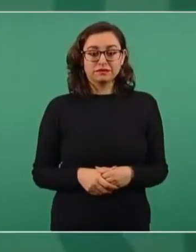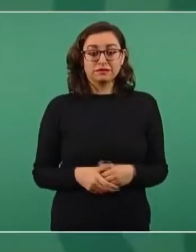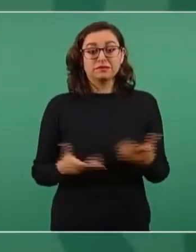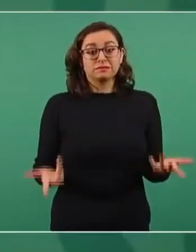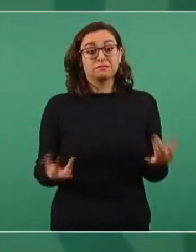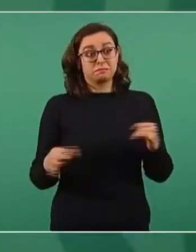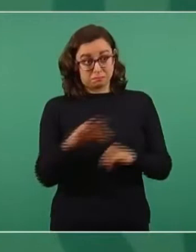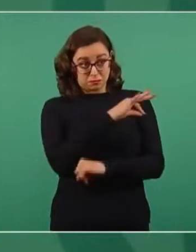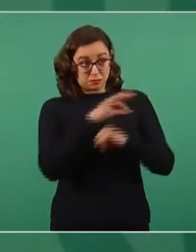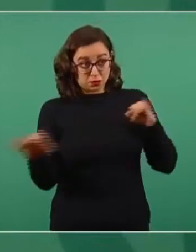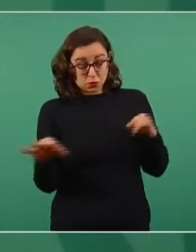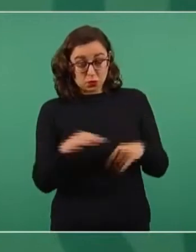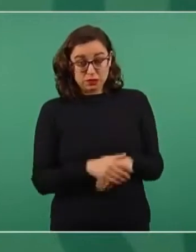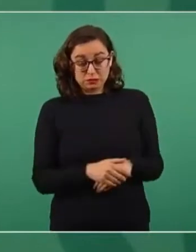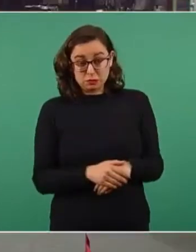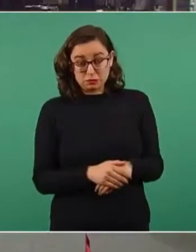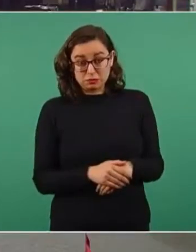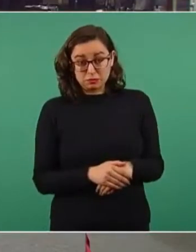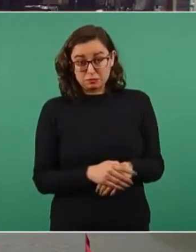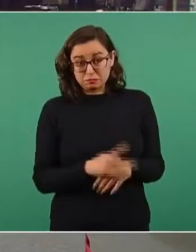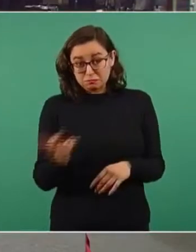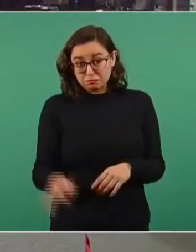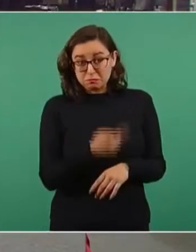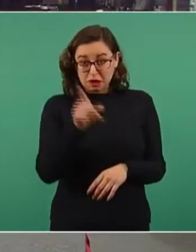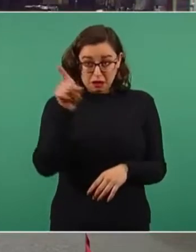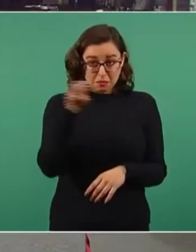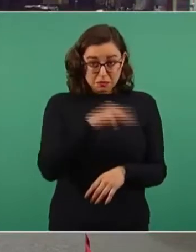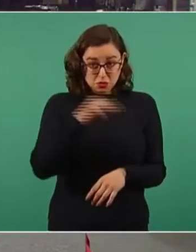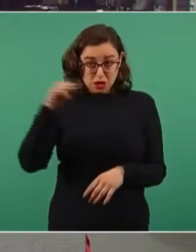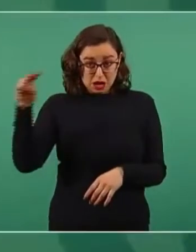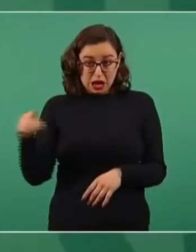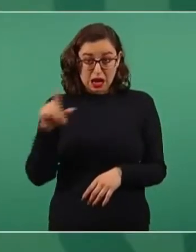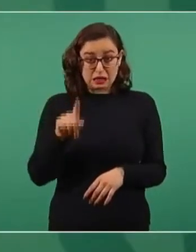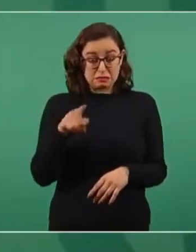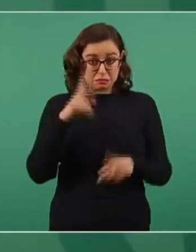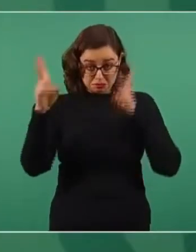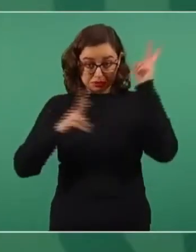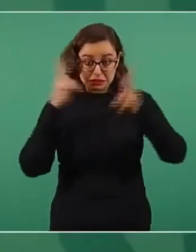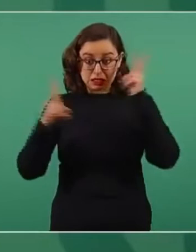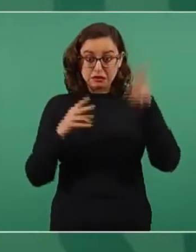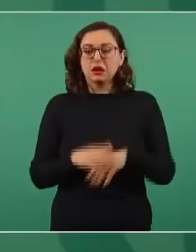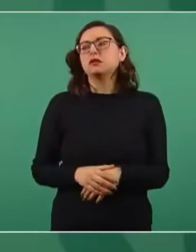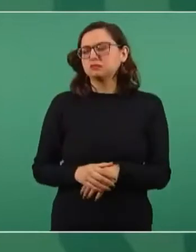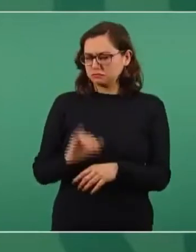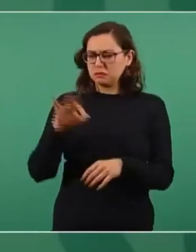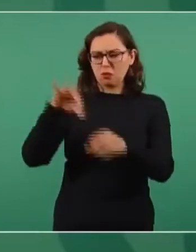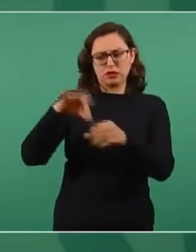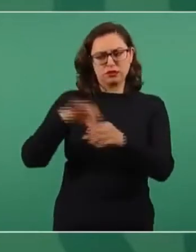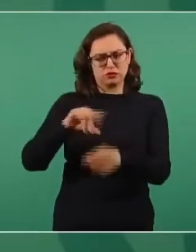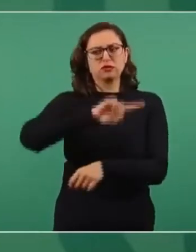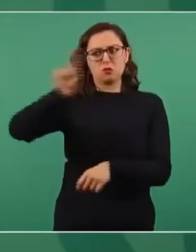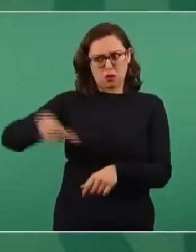Finalmente, ¿tiene pensado alguna visita a Aguililla, Michoacán? Sí, nada más que pasen los procesos electorales.